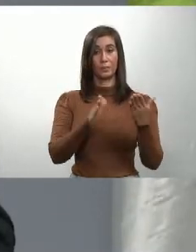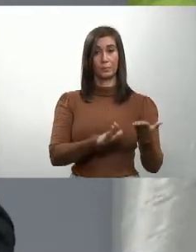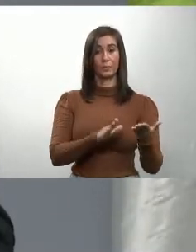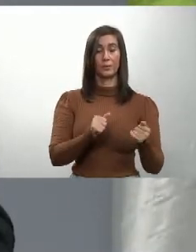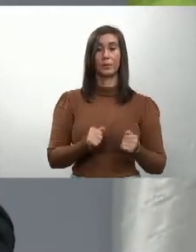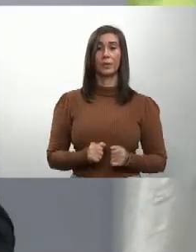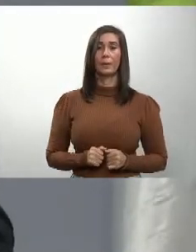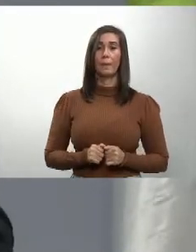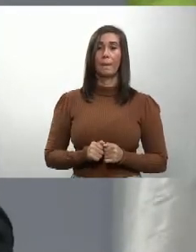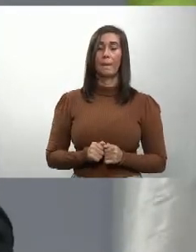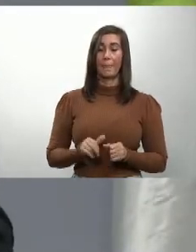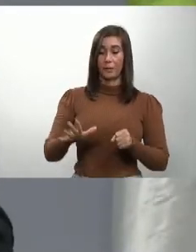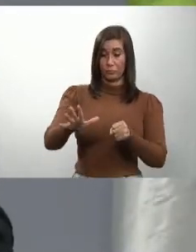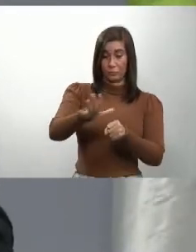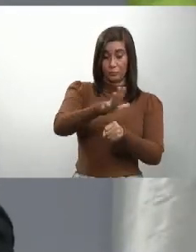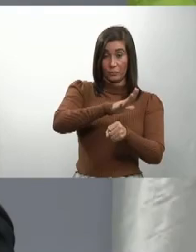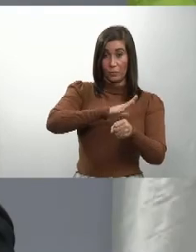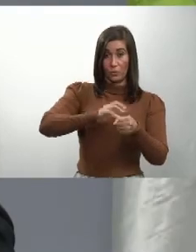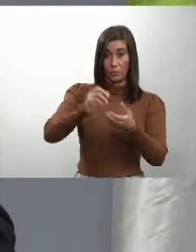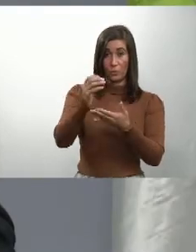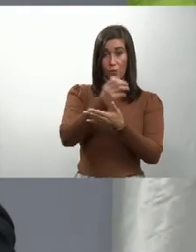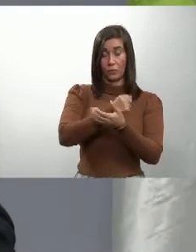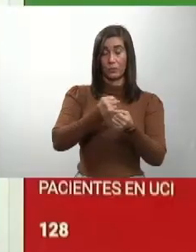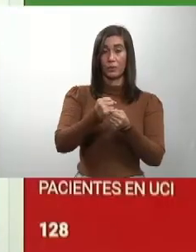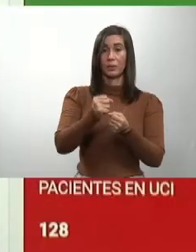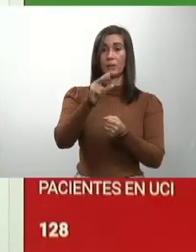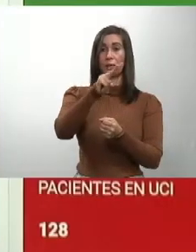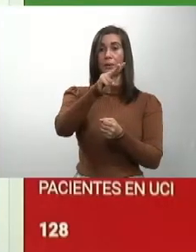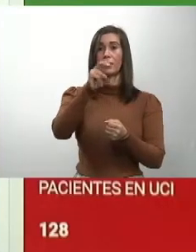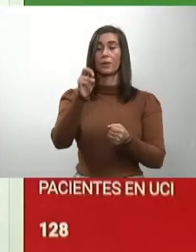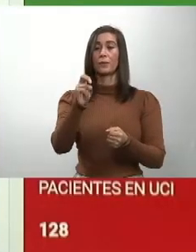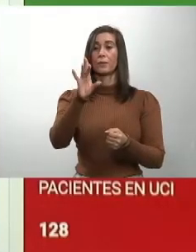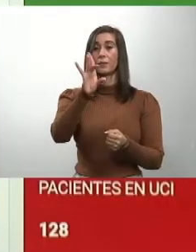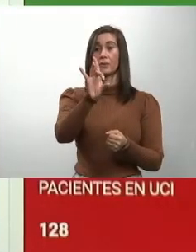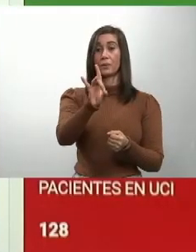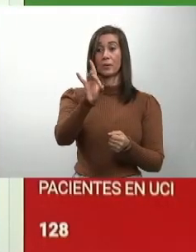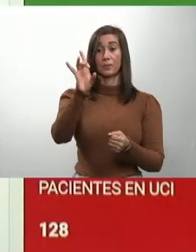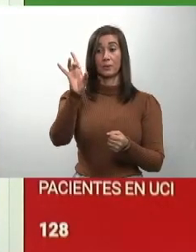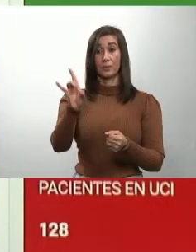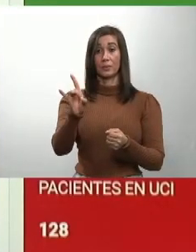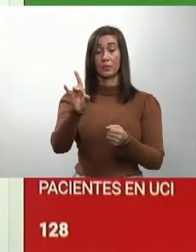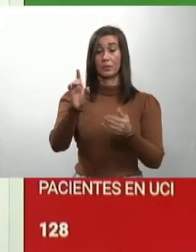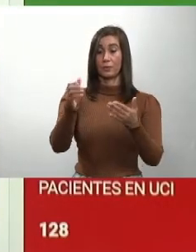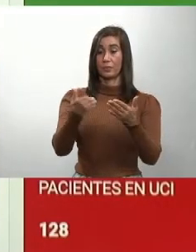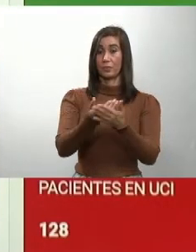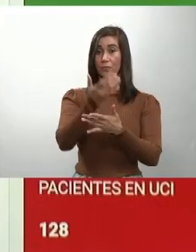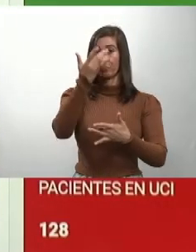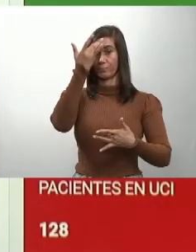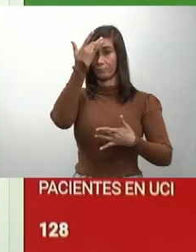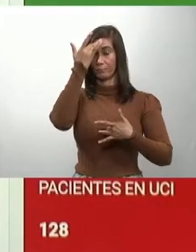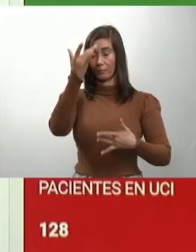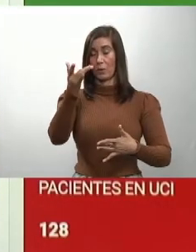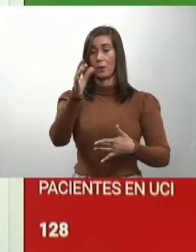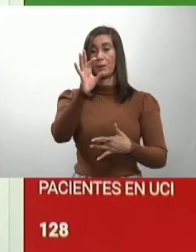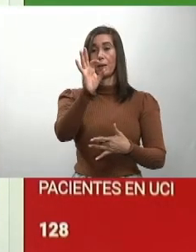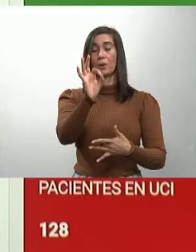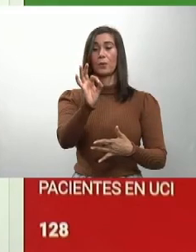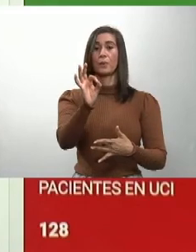Los totales, por tanto, son 288 casos nuevos, 9